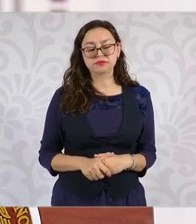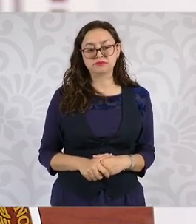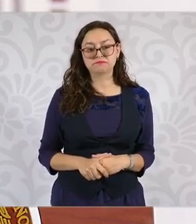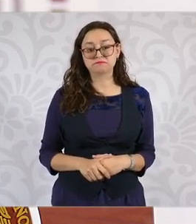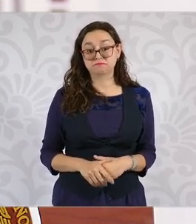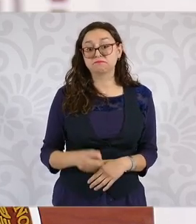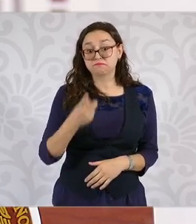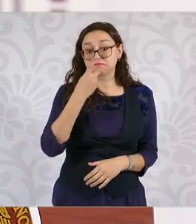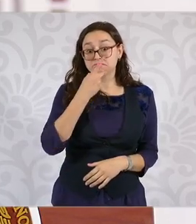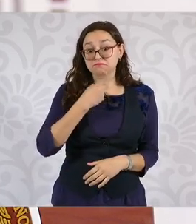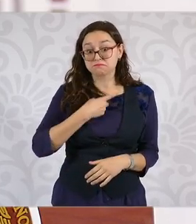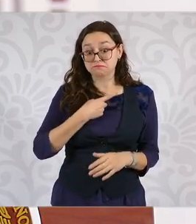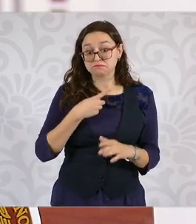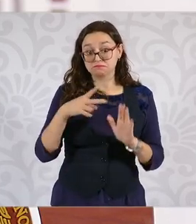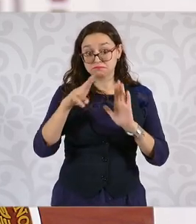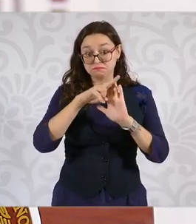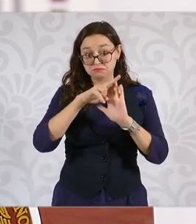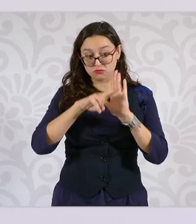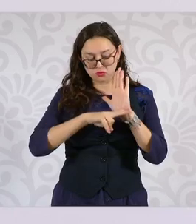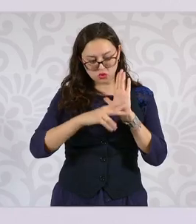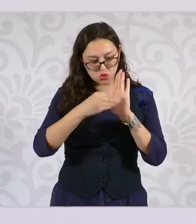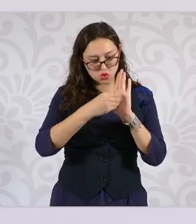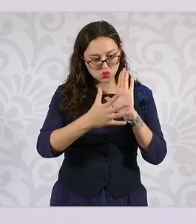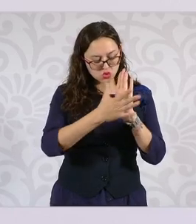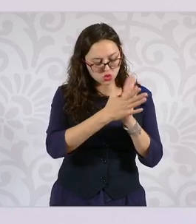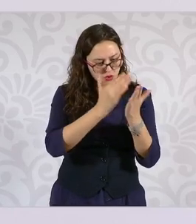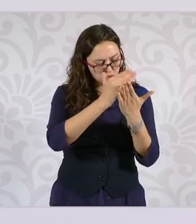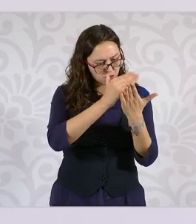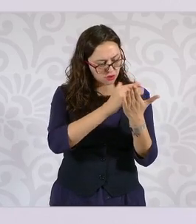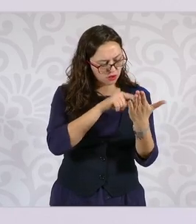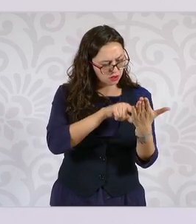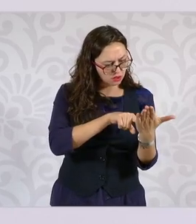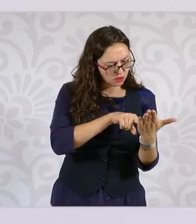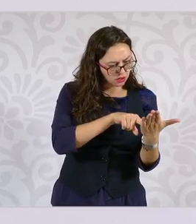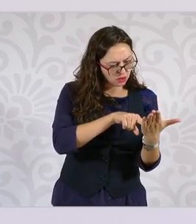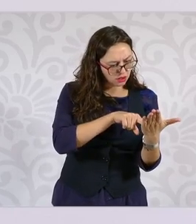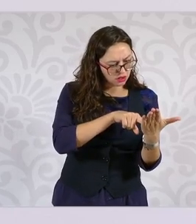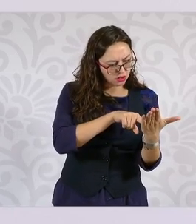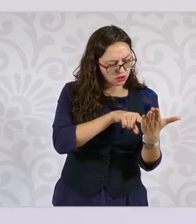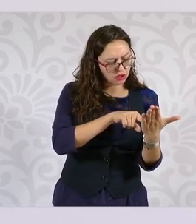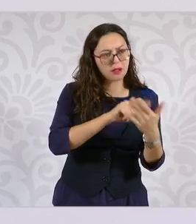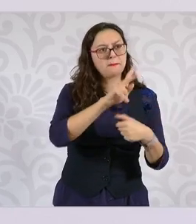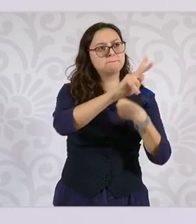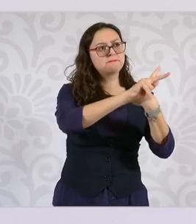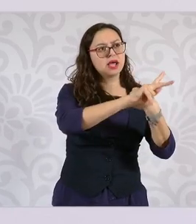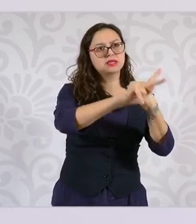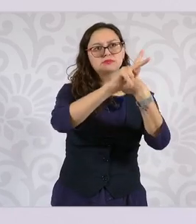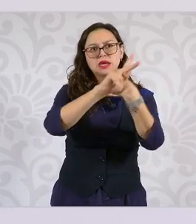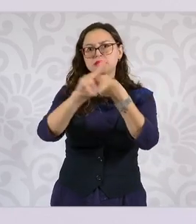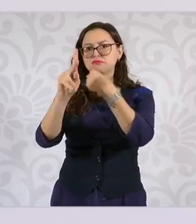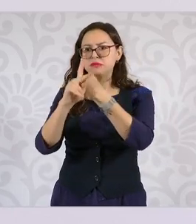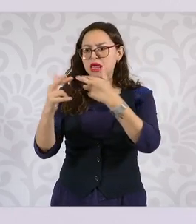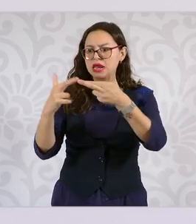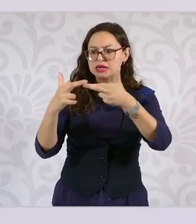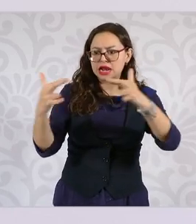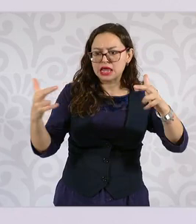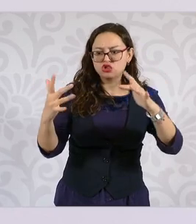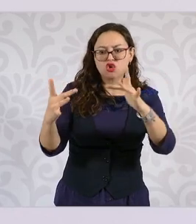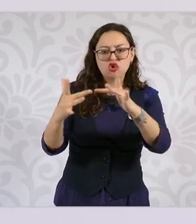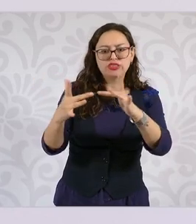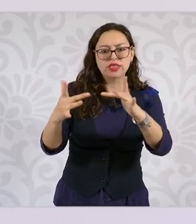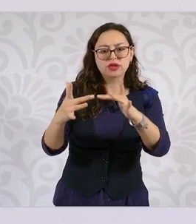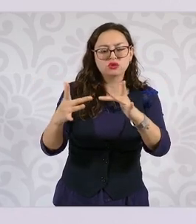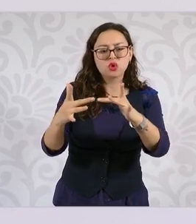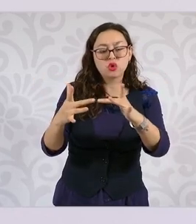que la relación con cualquier país y en particular con Estados Unidos